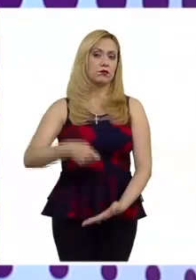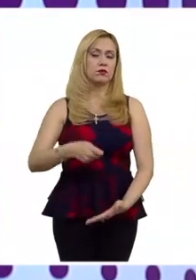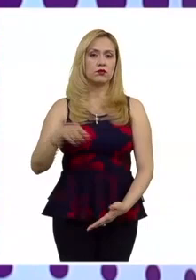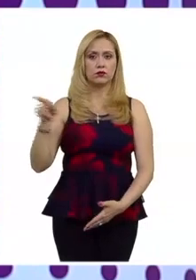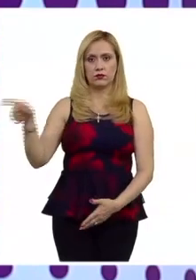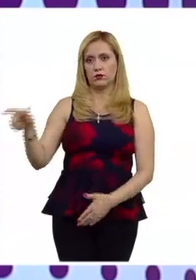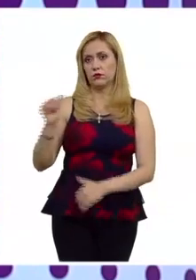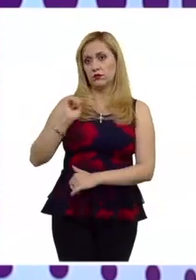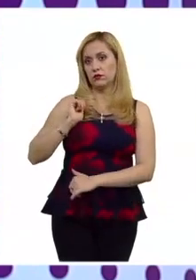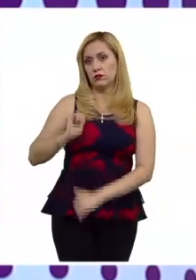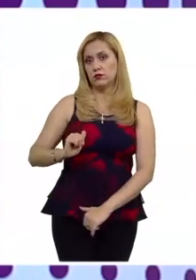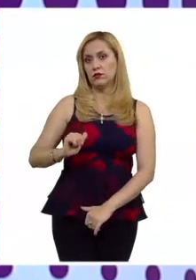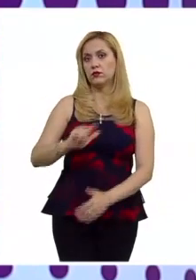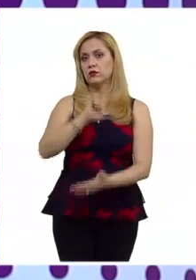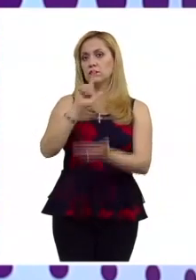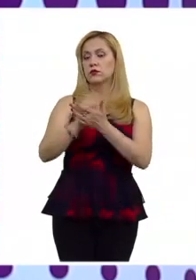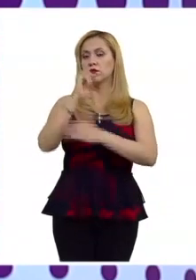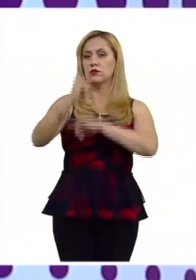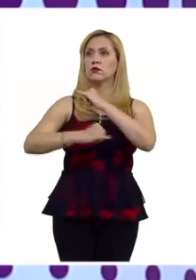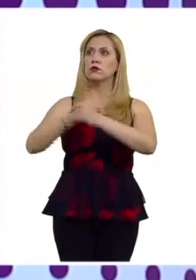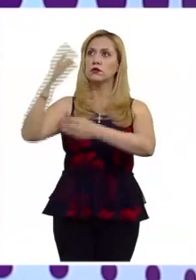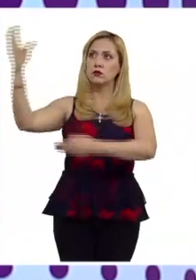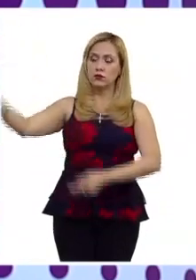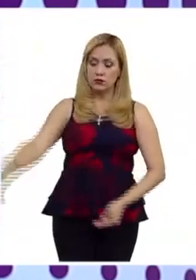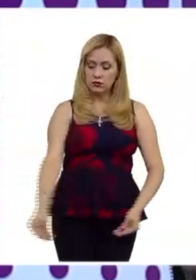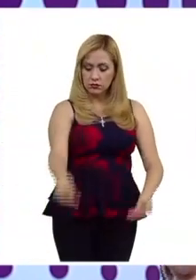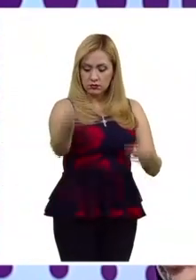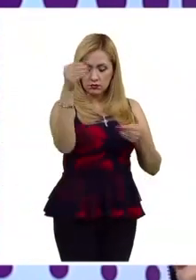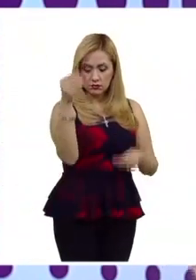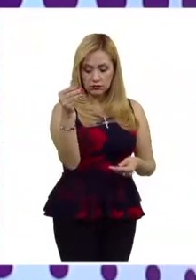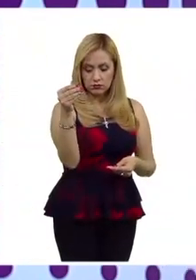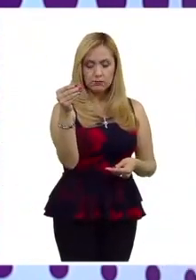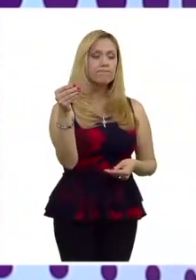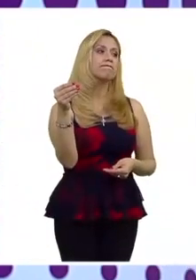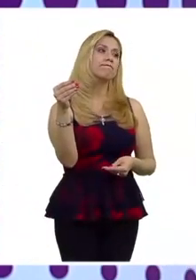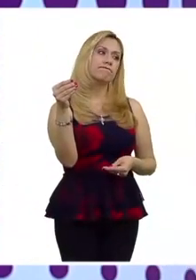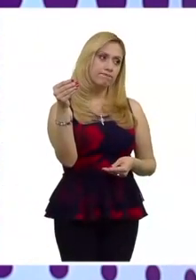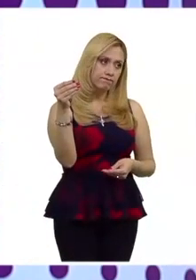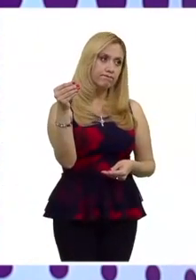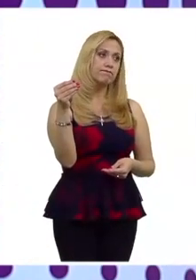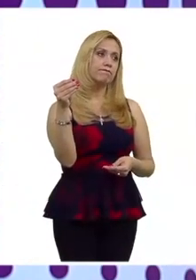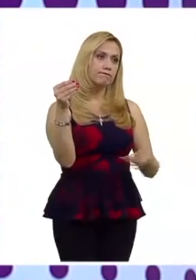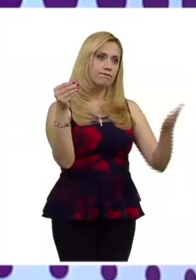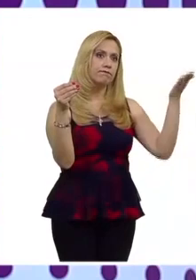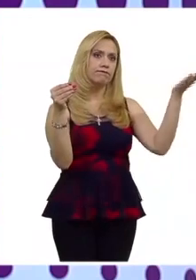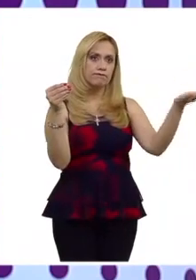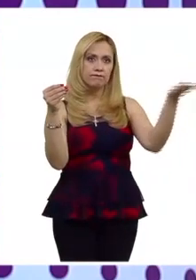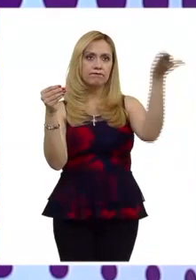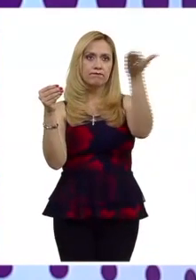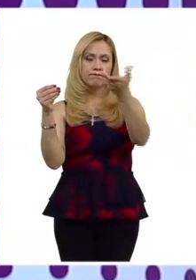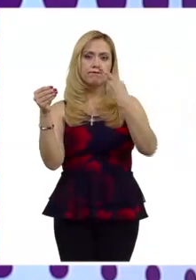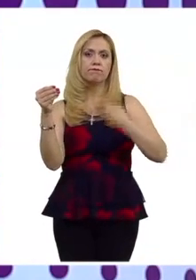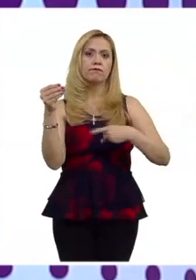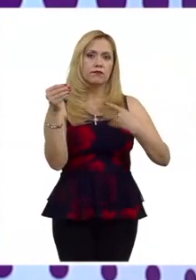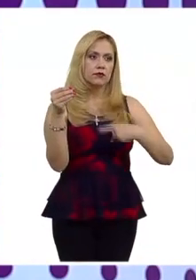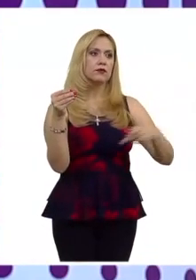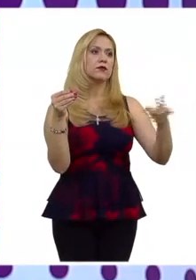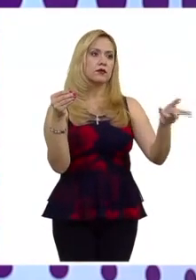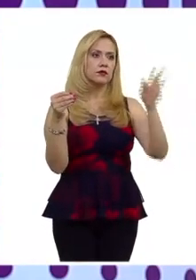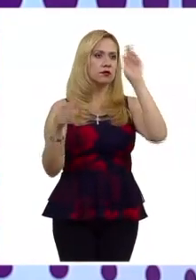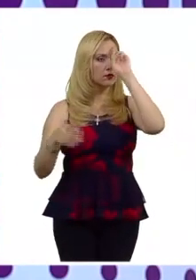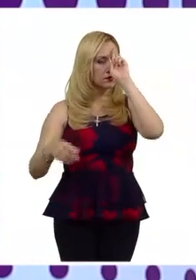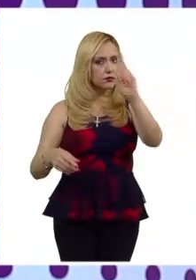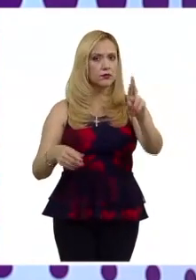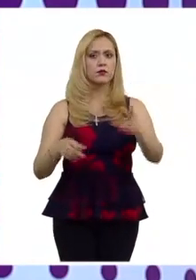control de convencionalidad tiene también que garantizar que los particulares tutelen digamos derechos humanos en sus